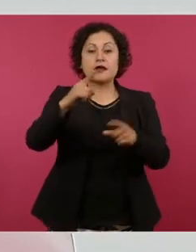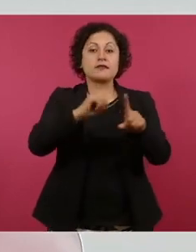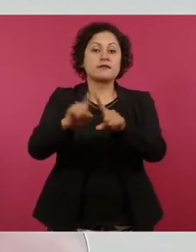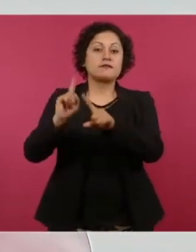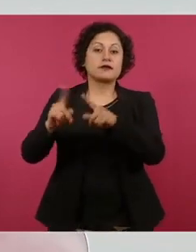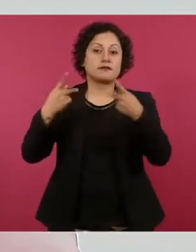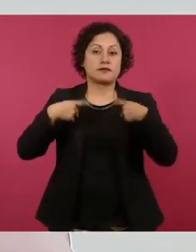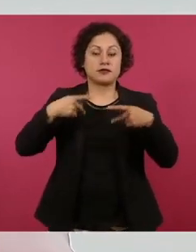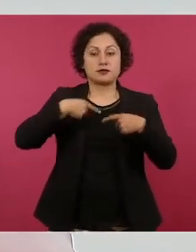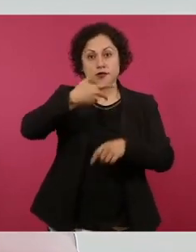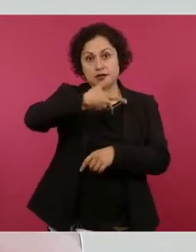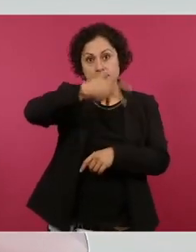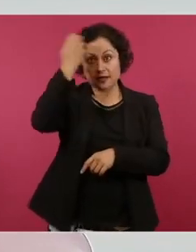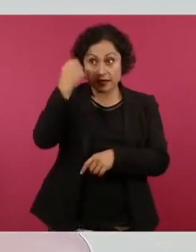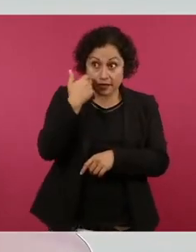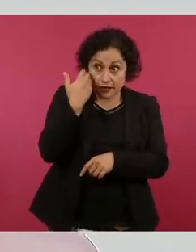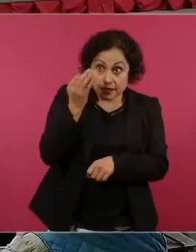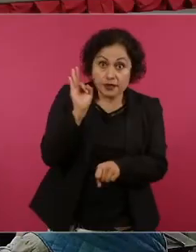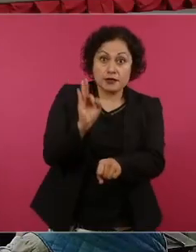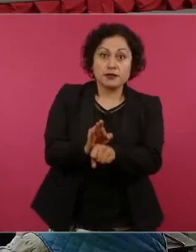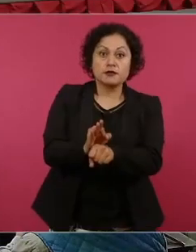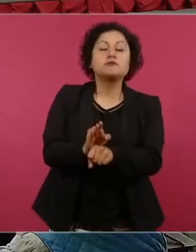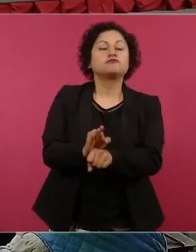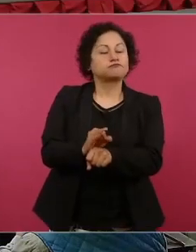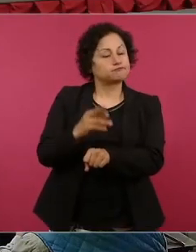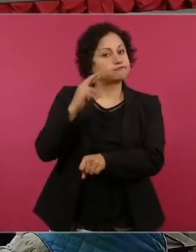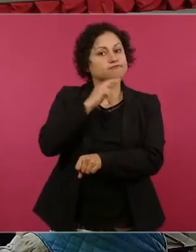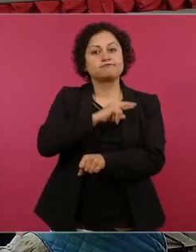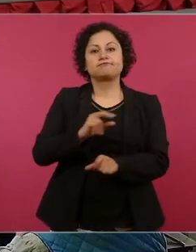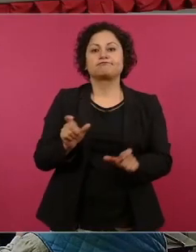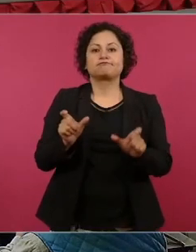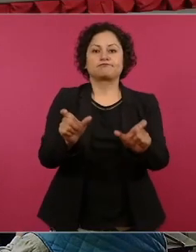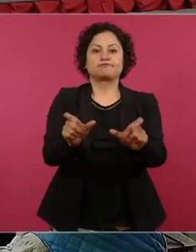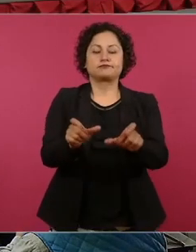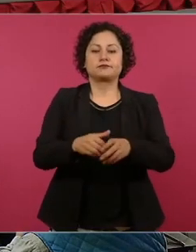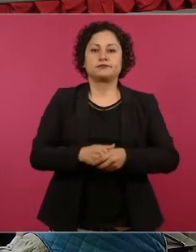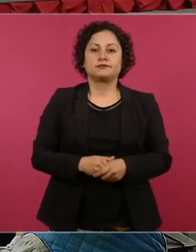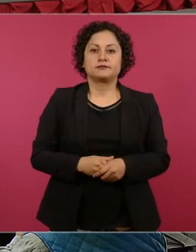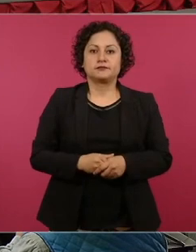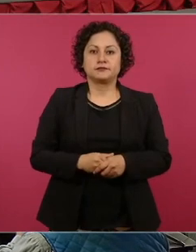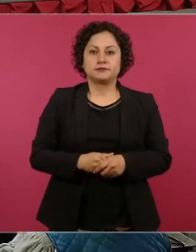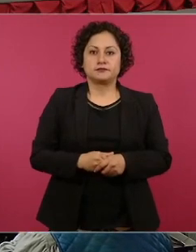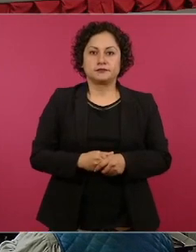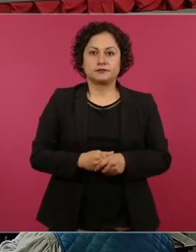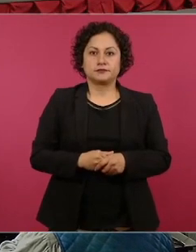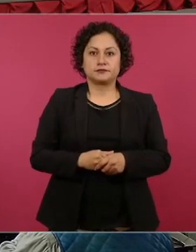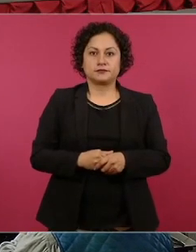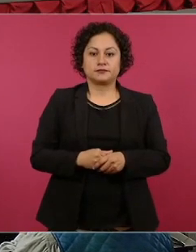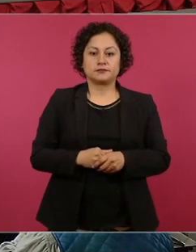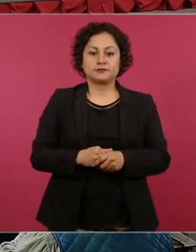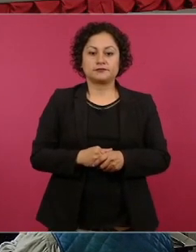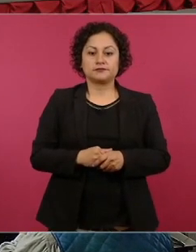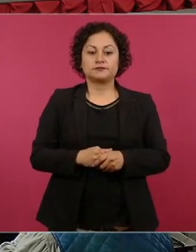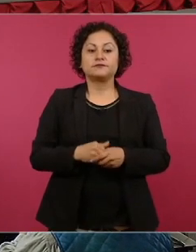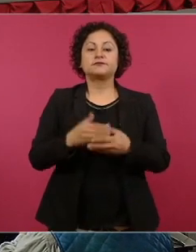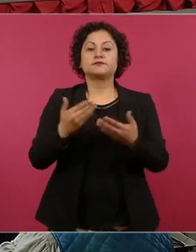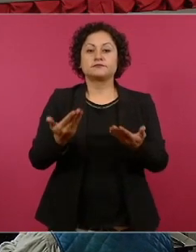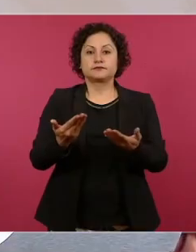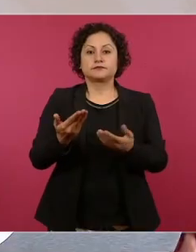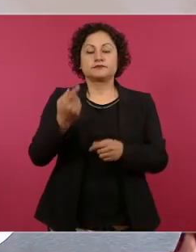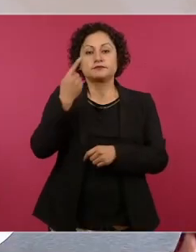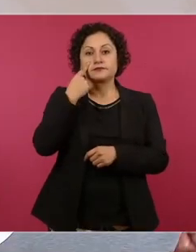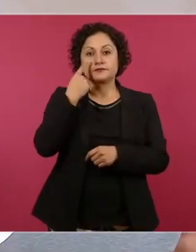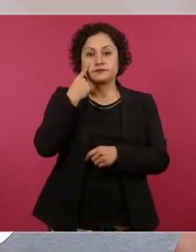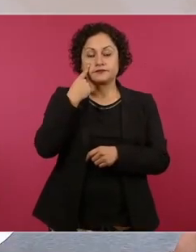proporcione de manera inmediata. Por último, el cuarto tema, informar que este año